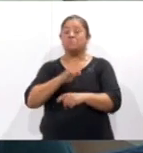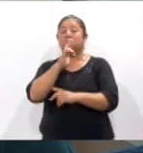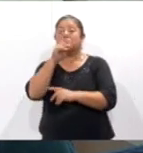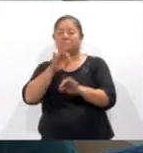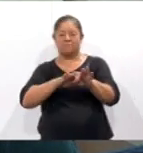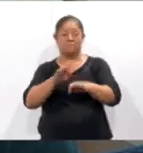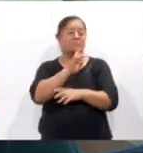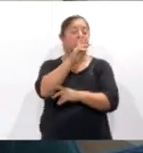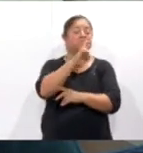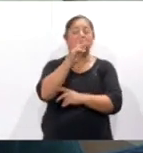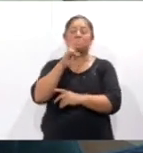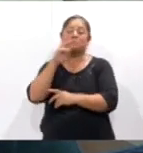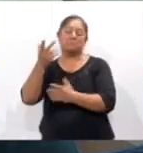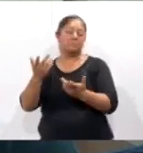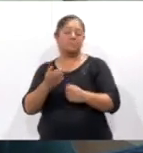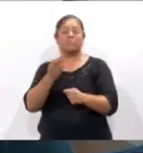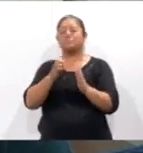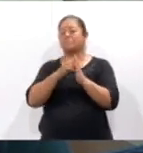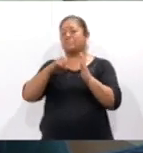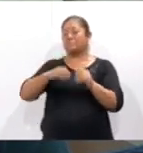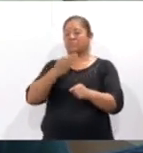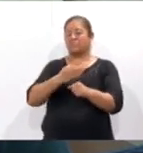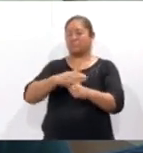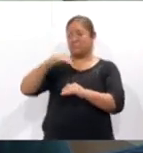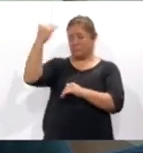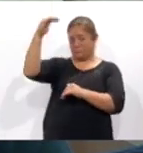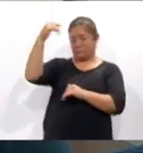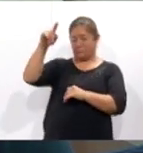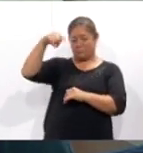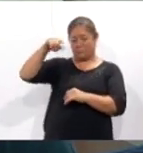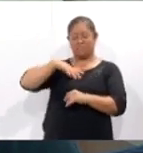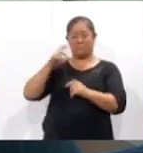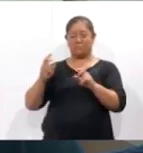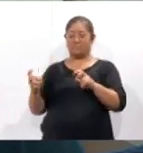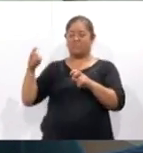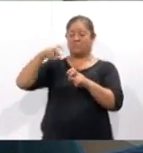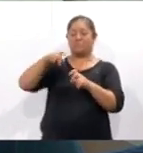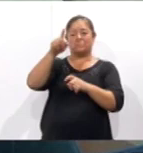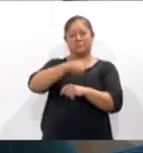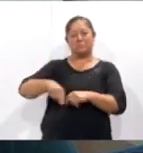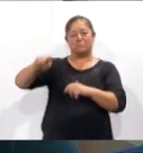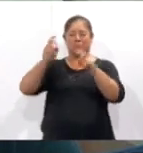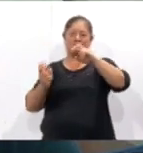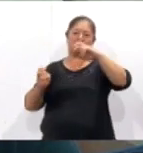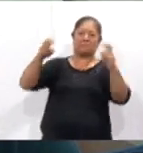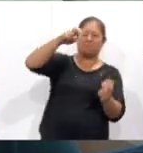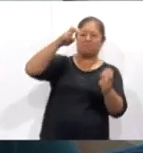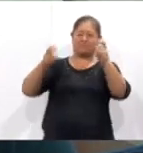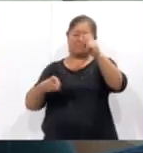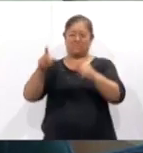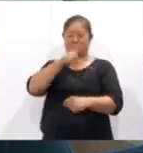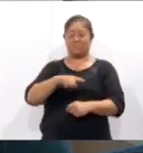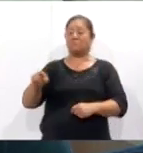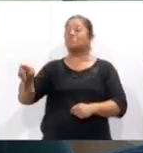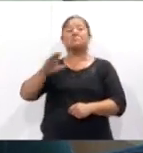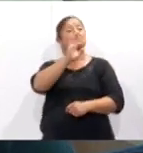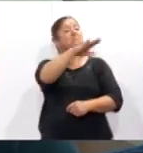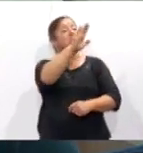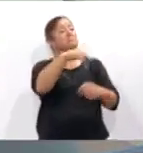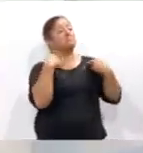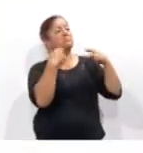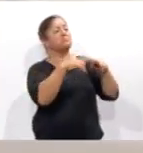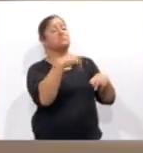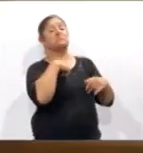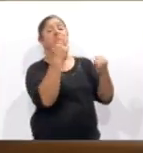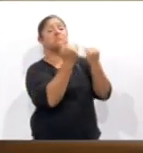hacer otra cosa, por ejemplo, ahora los grandes se subieron a la rueda, pero los niños ya empiezan, maestro, y nosotros también queremos subirnos a la